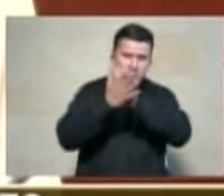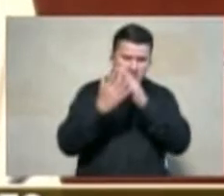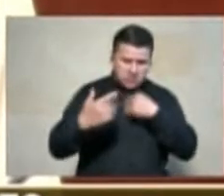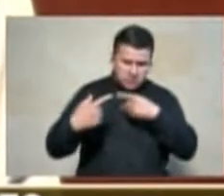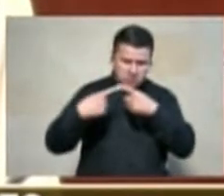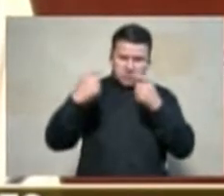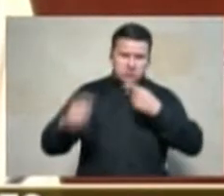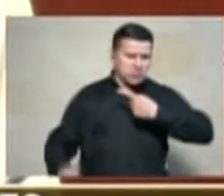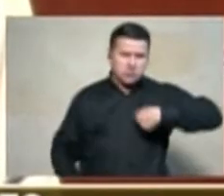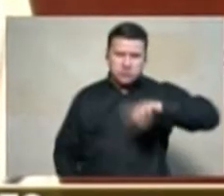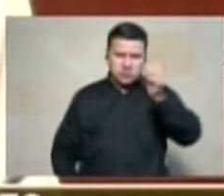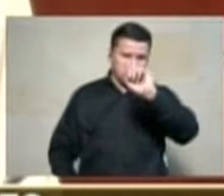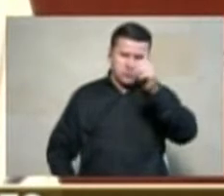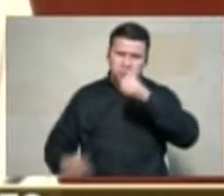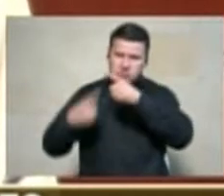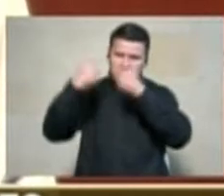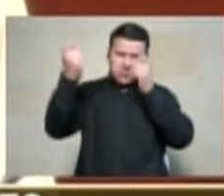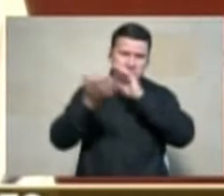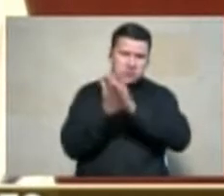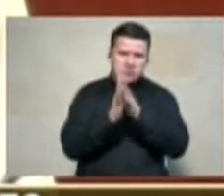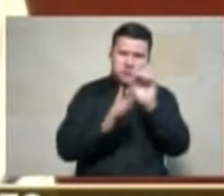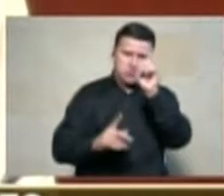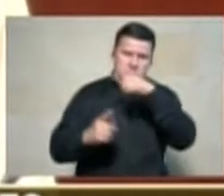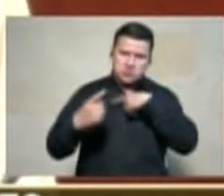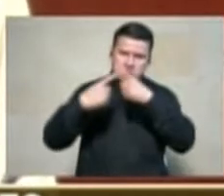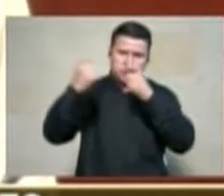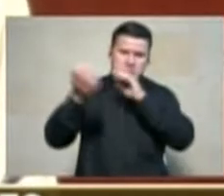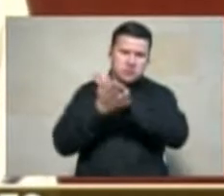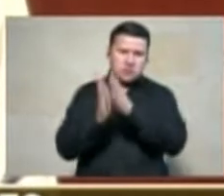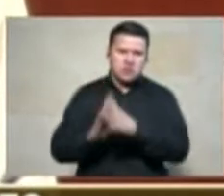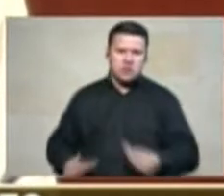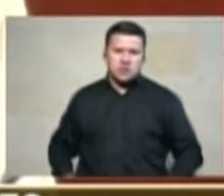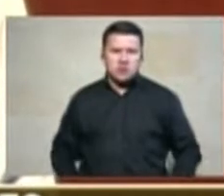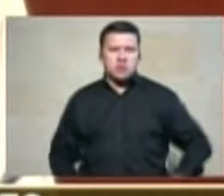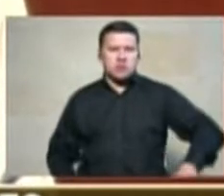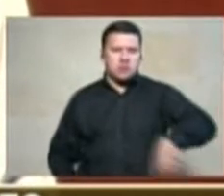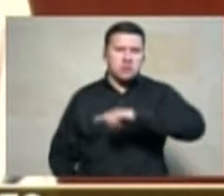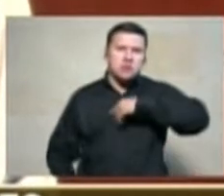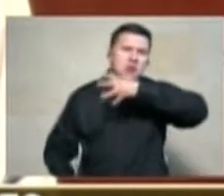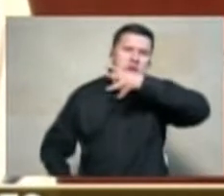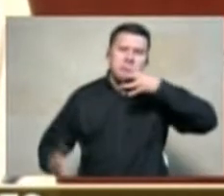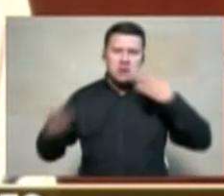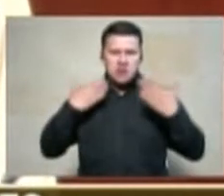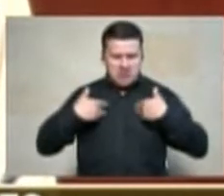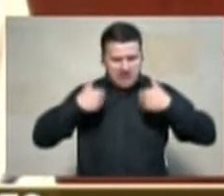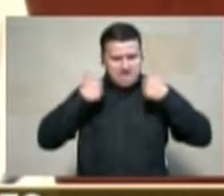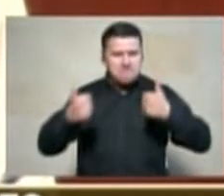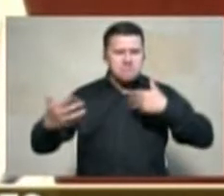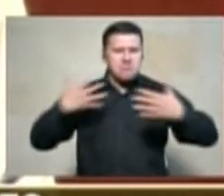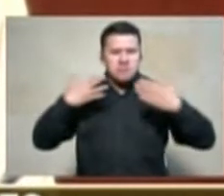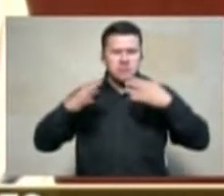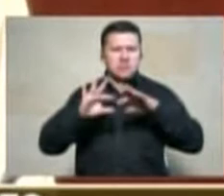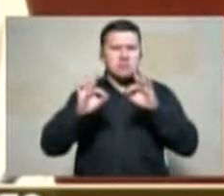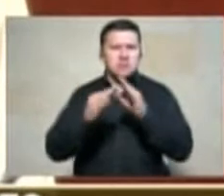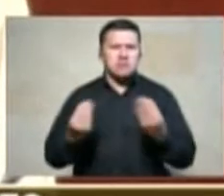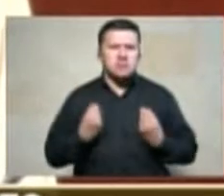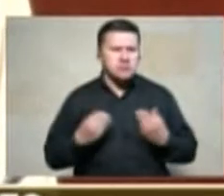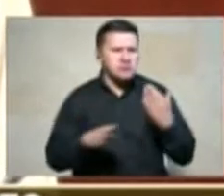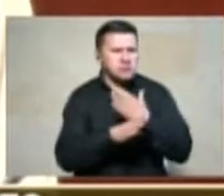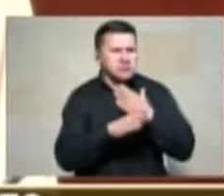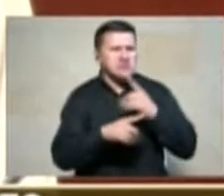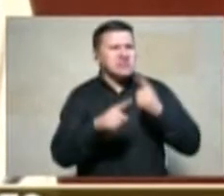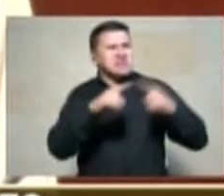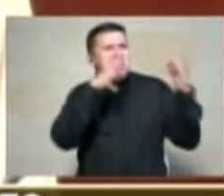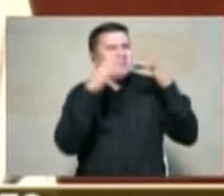nosotros no somos ningún enemigo de la paz somos campesinos de bien sobrevivientes del conflicto